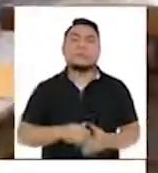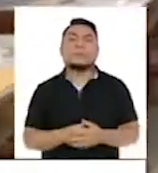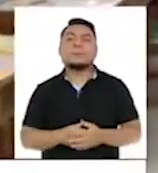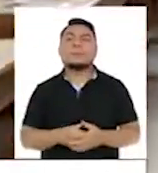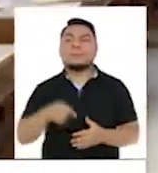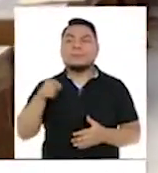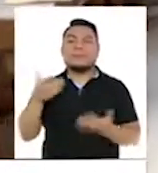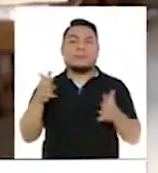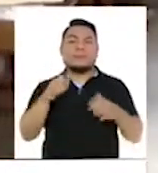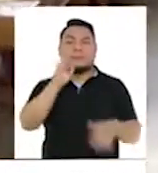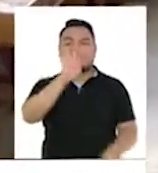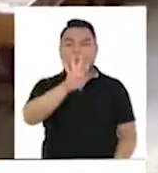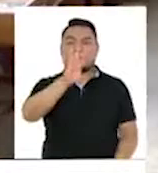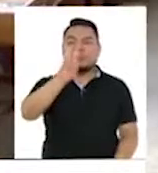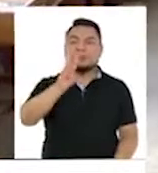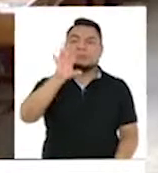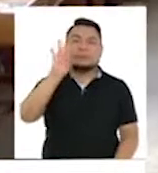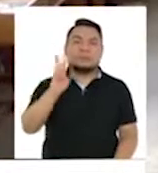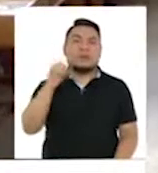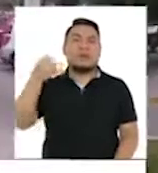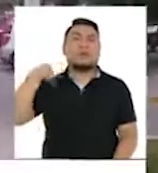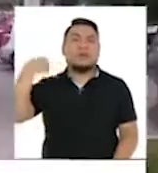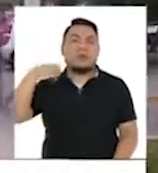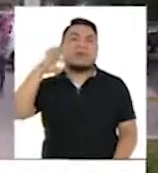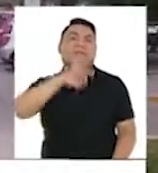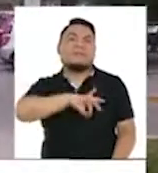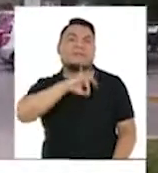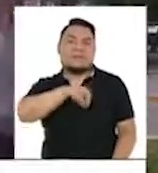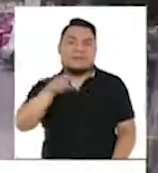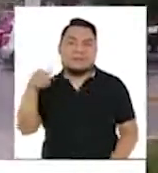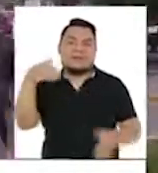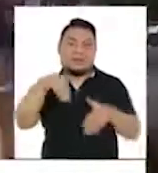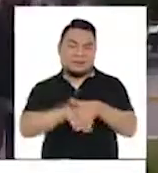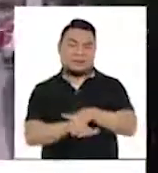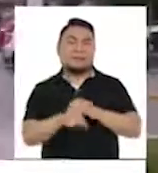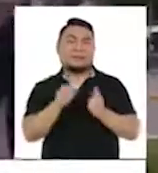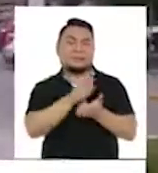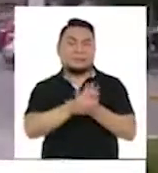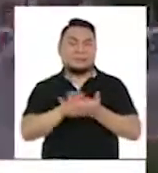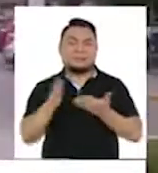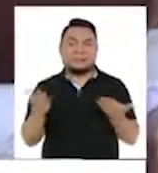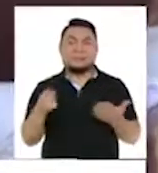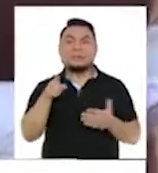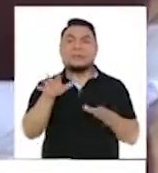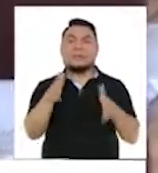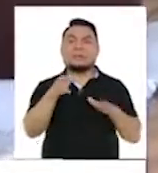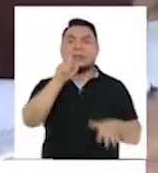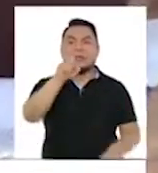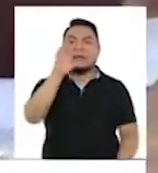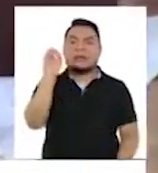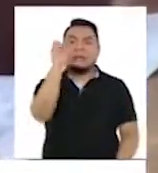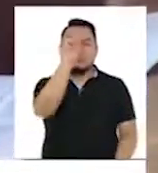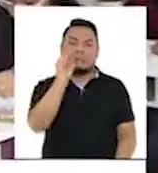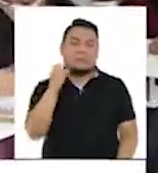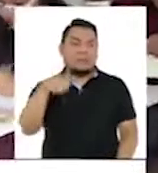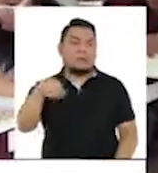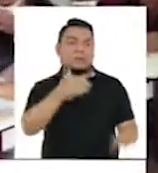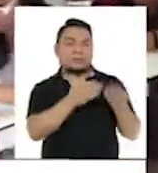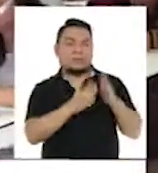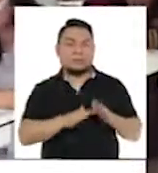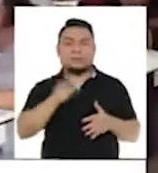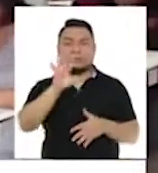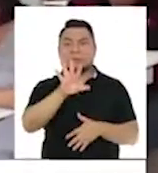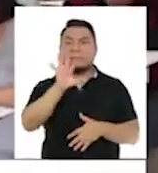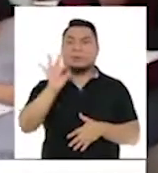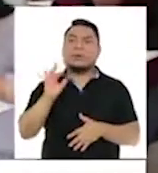En total, 467 jóvenes serán beneficiados con estas vacantes que comprenden el 10% de las consignadas a los 59